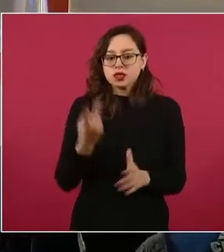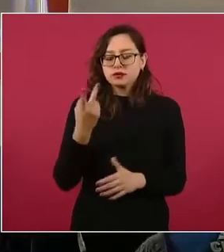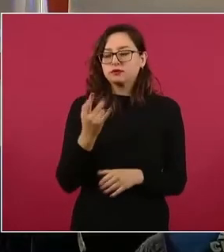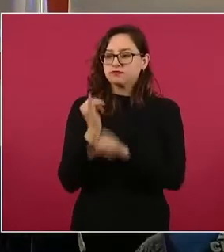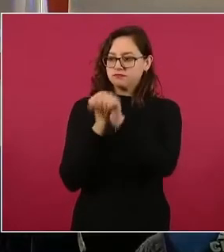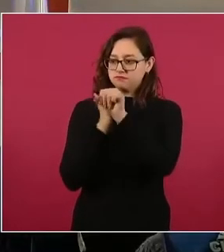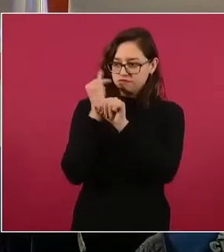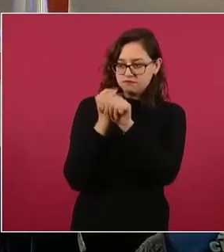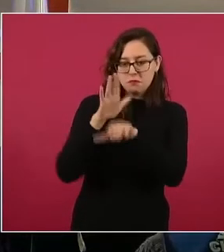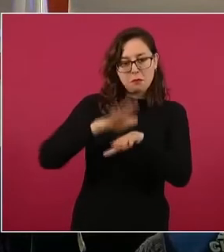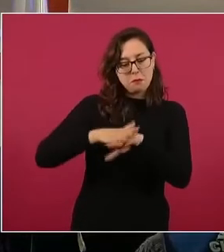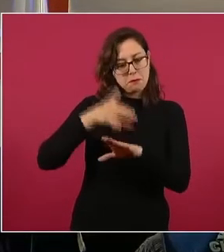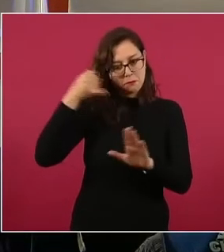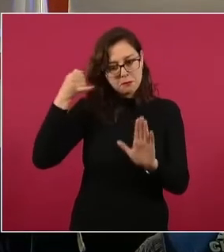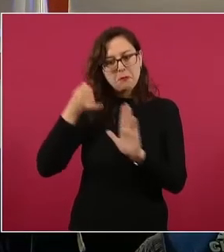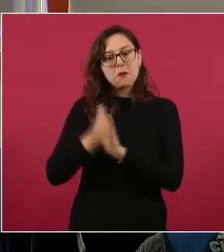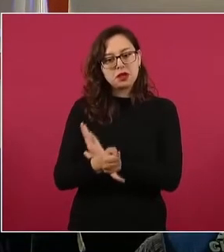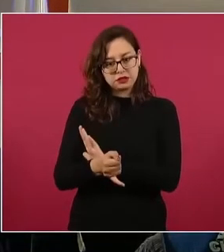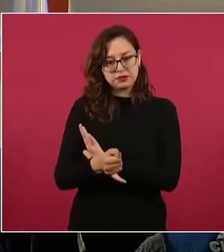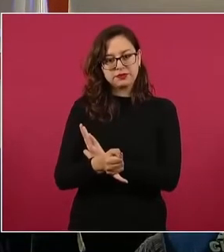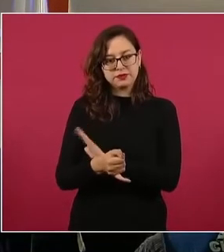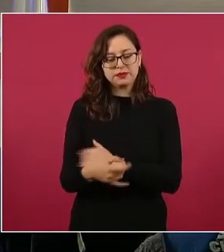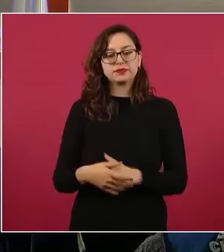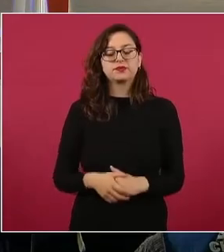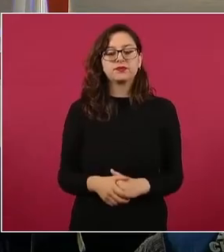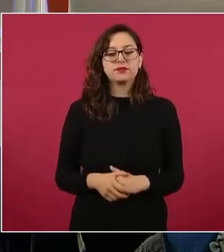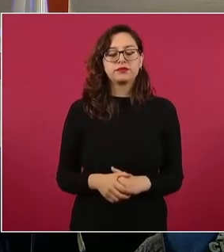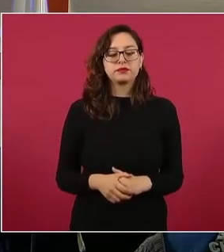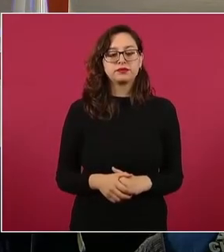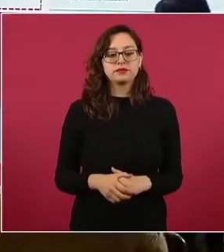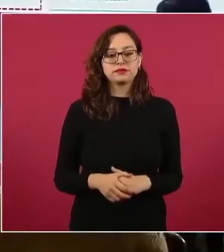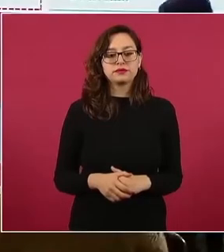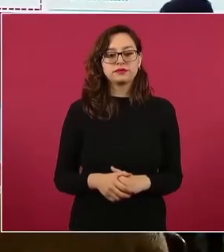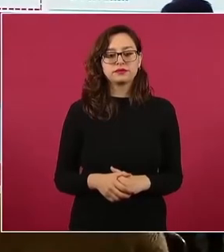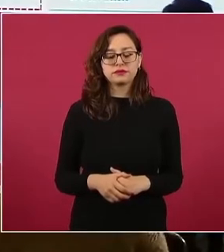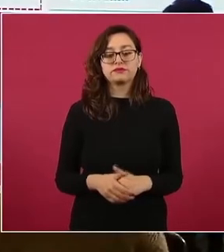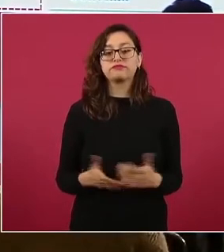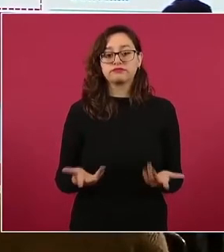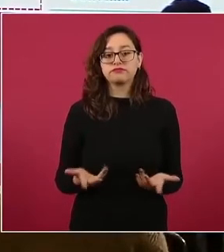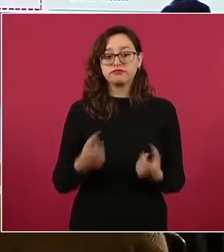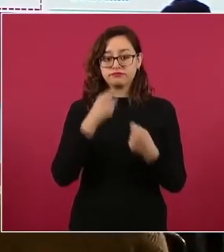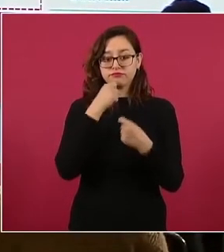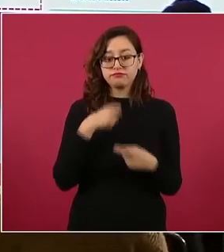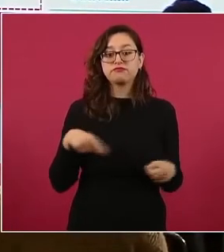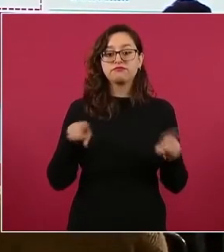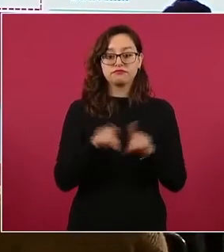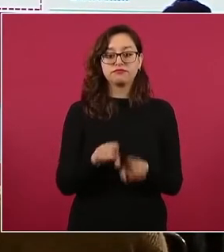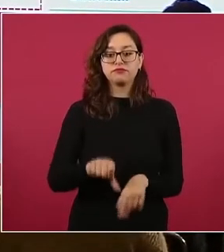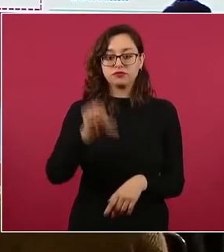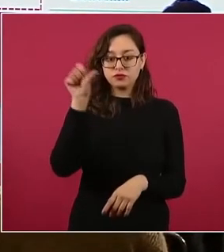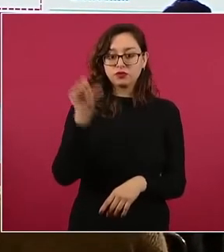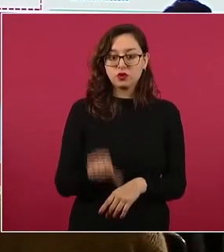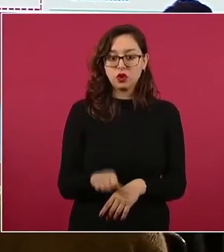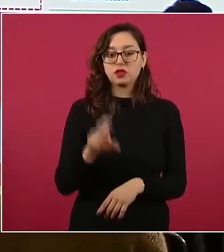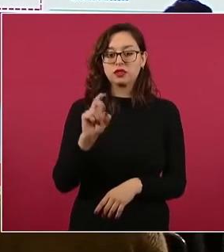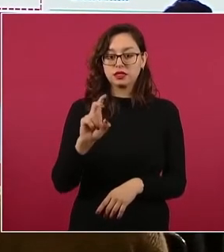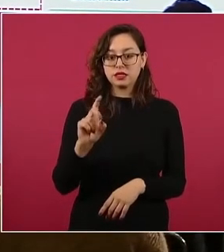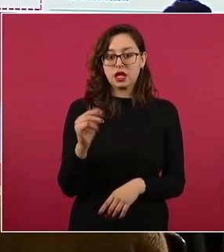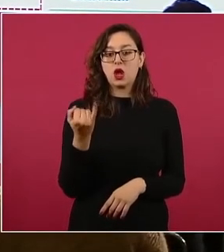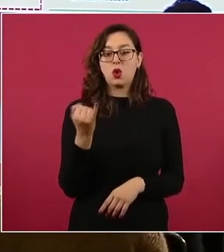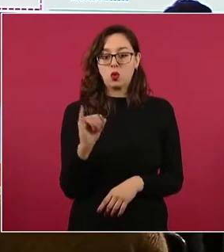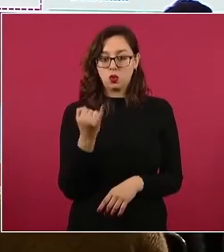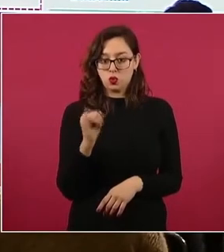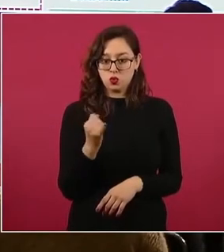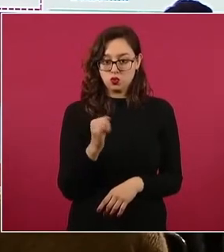las pesquisas y las indagatorias. Y precisamente el día de hoy, 30 de junio, ya